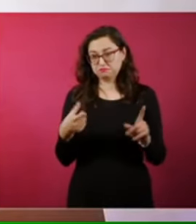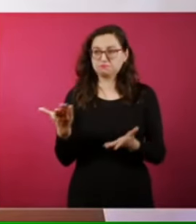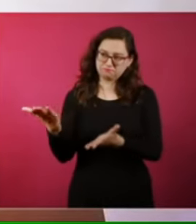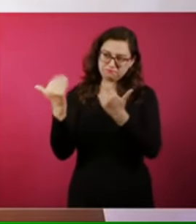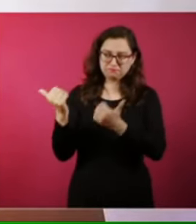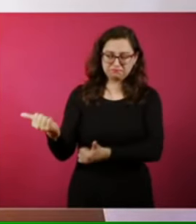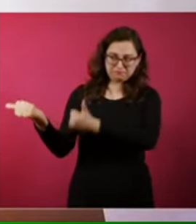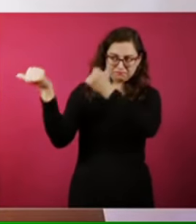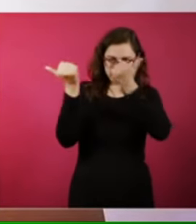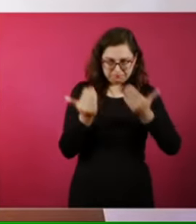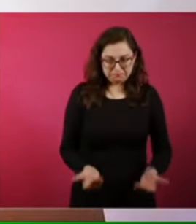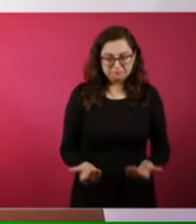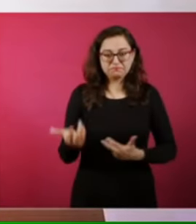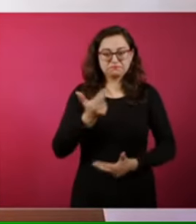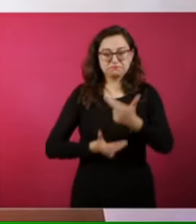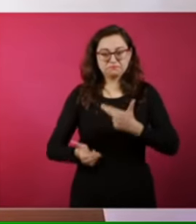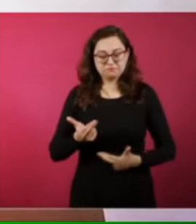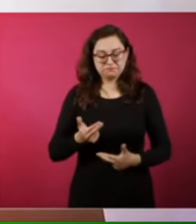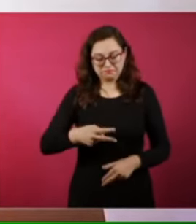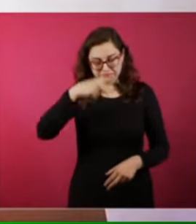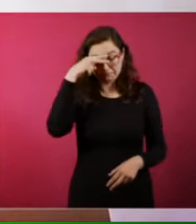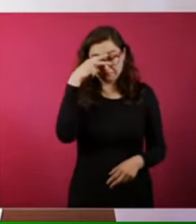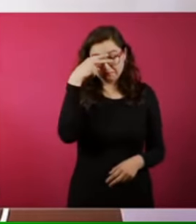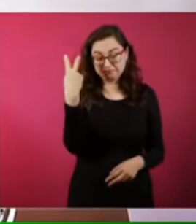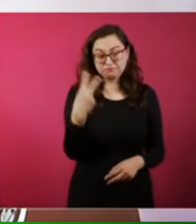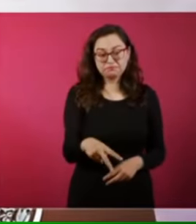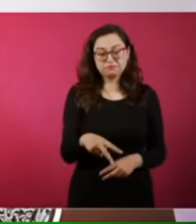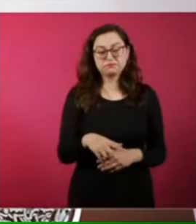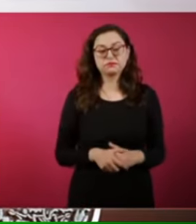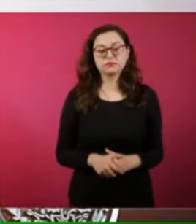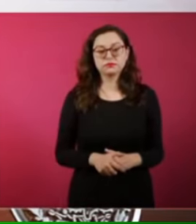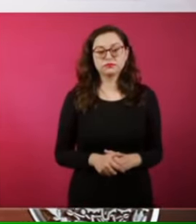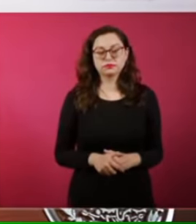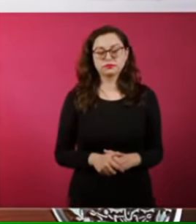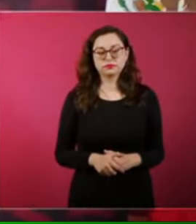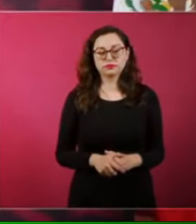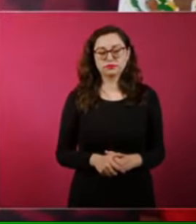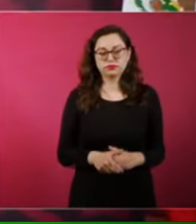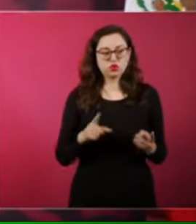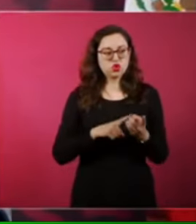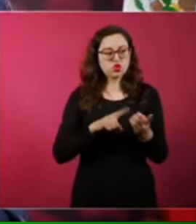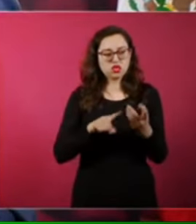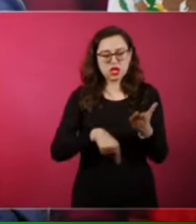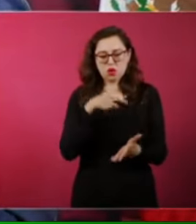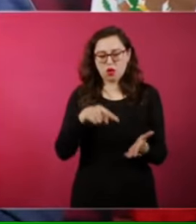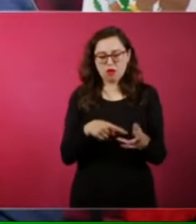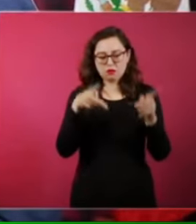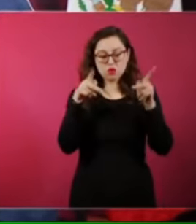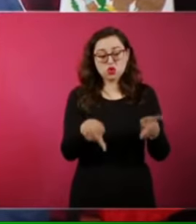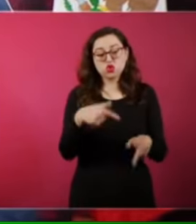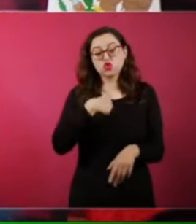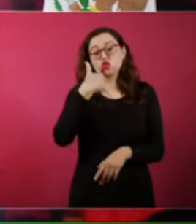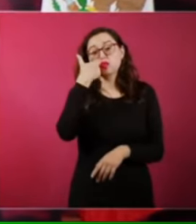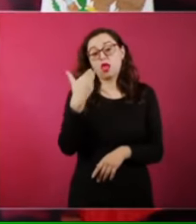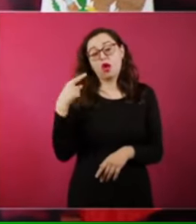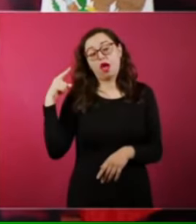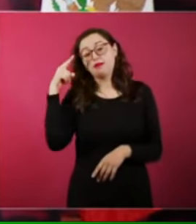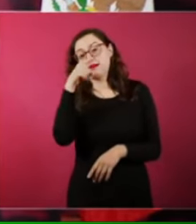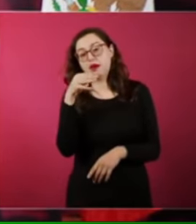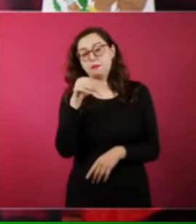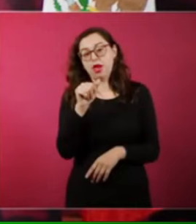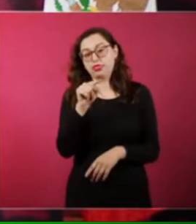vamos a traer y queremos, vamos a ver dónde, yo quisiera que fuese en Matamoros